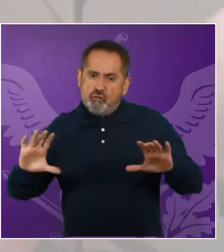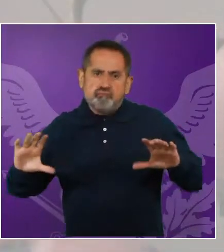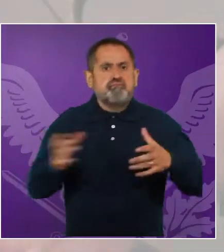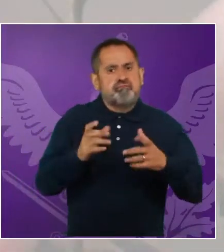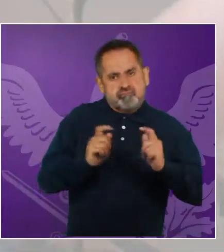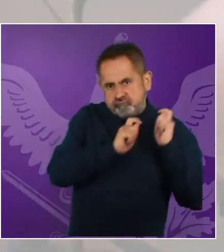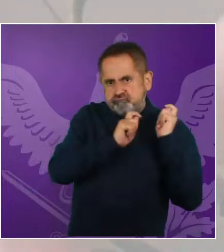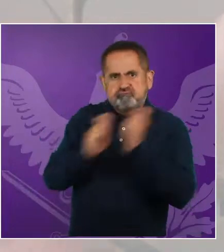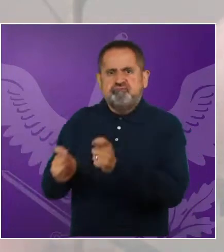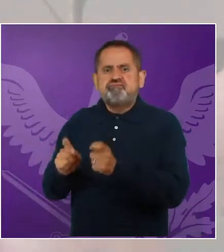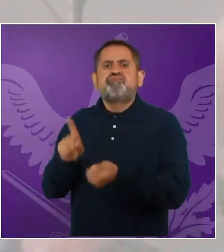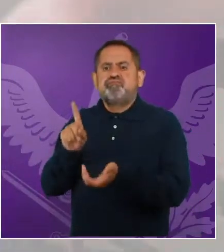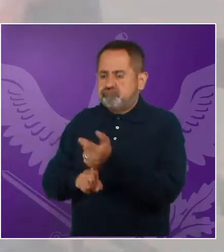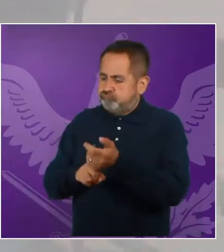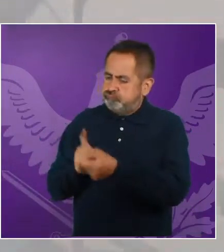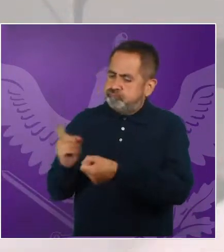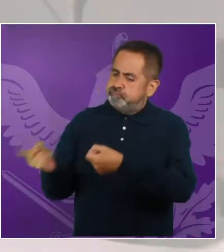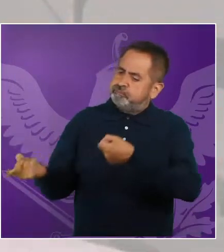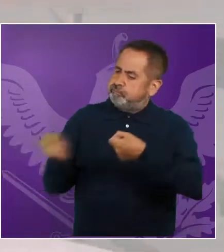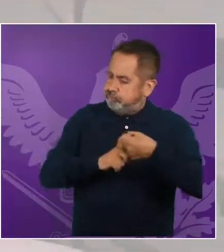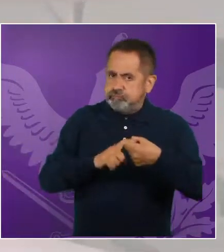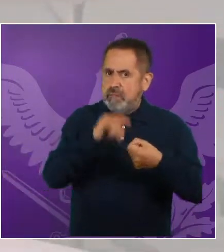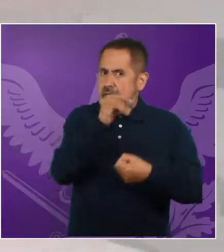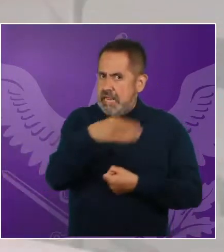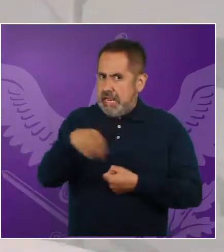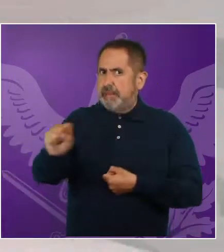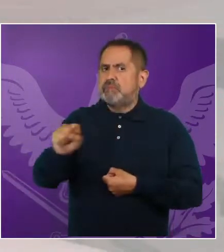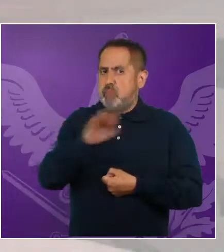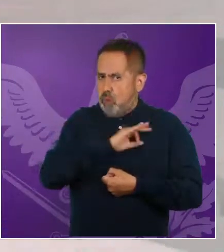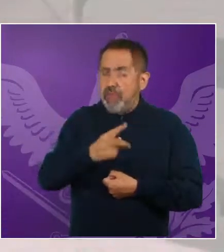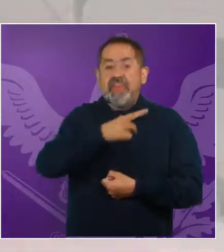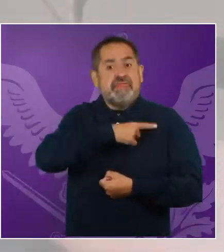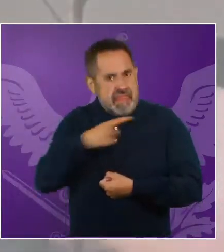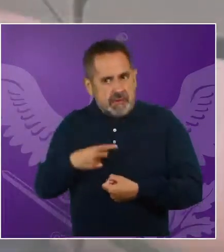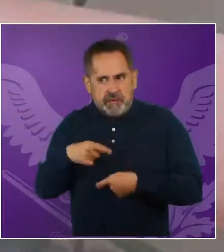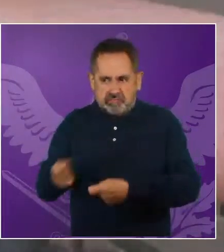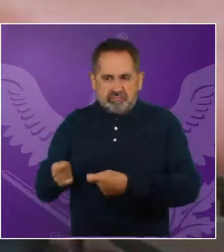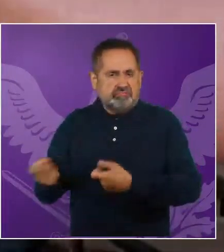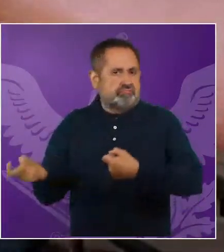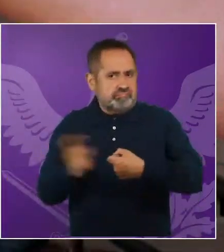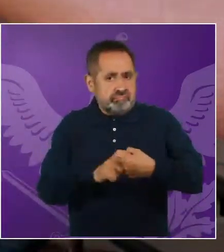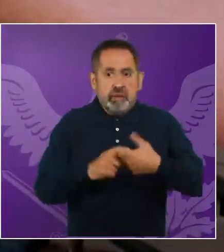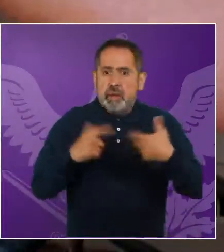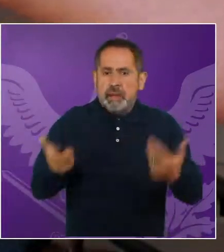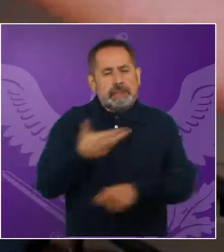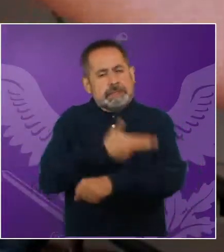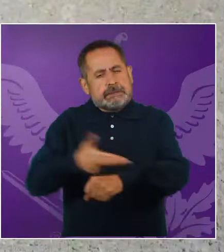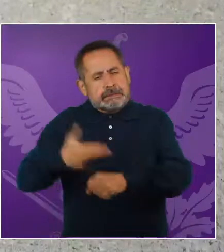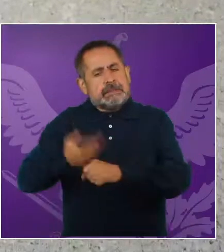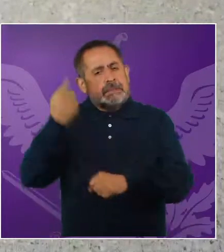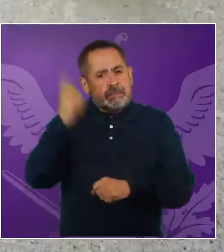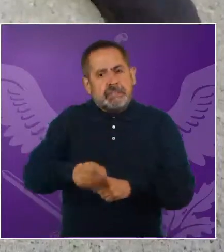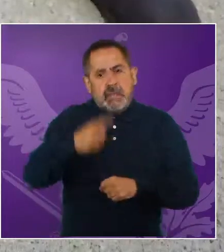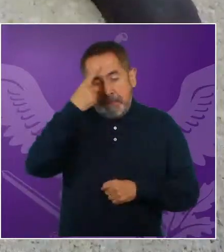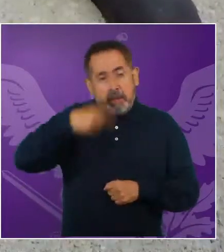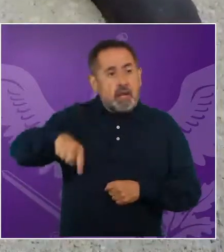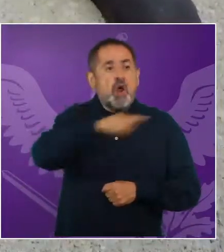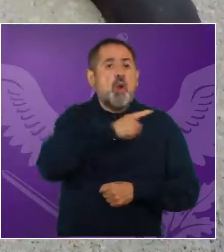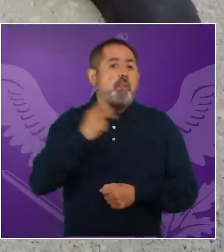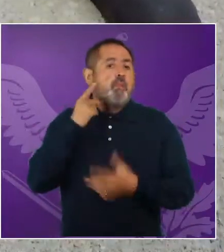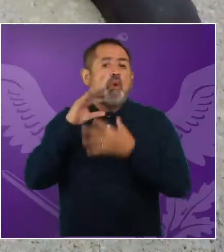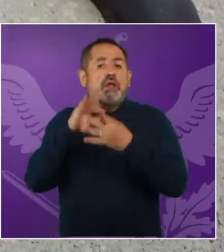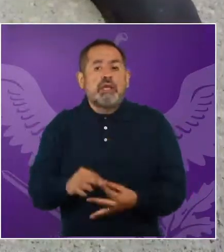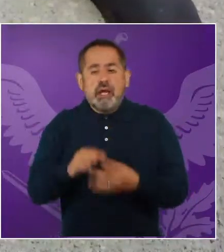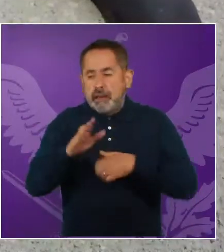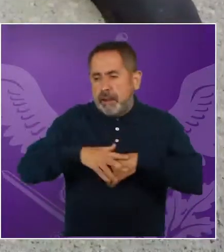hogar del régimen obligatorio de inscripción al Instituto Mexicano del Seguro Social y planteó una guía para la instrumentación de